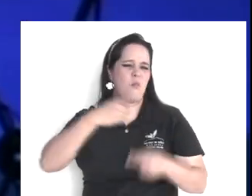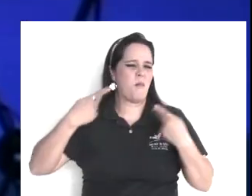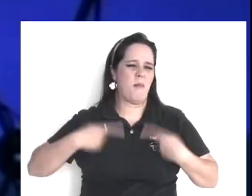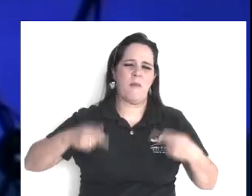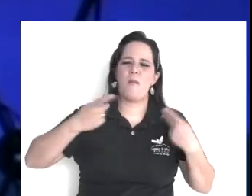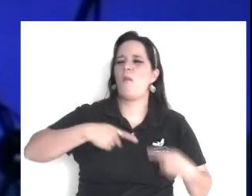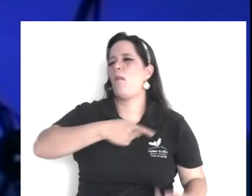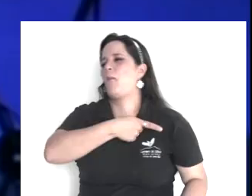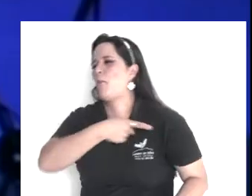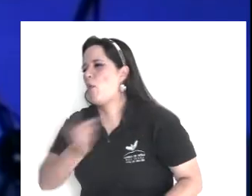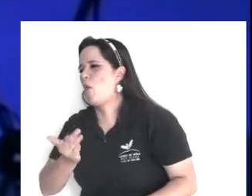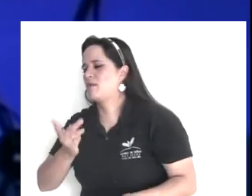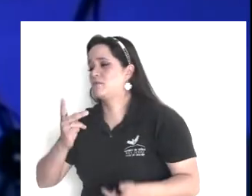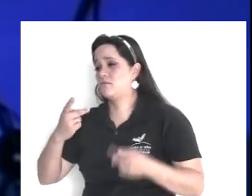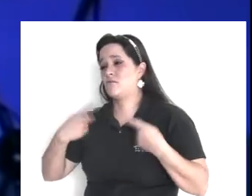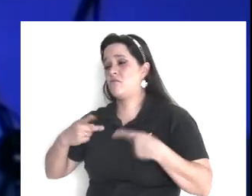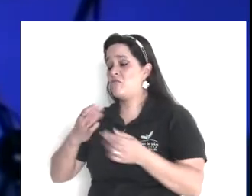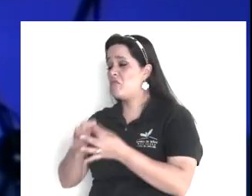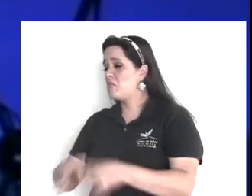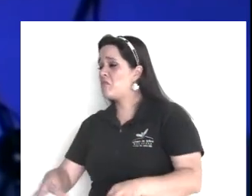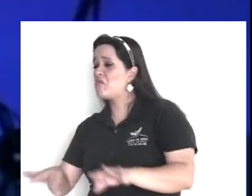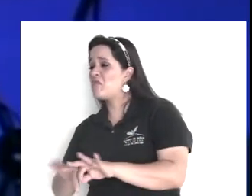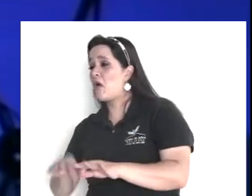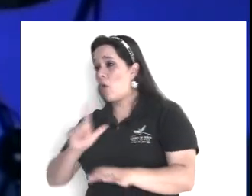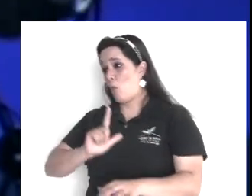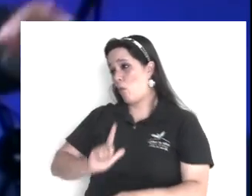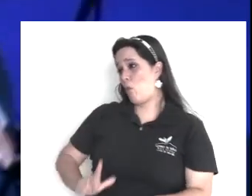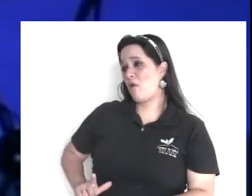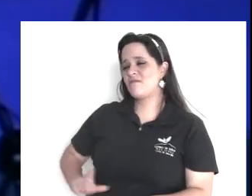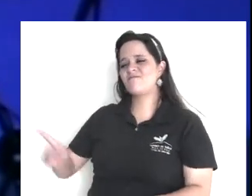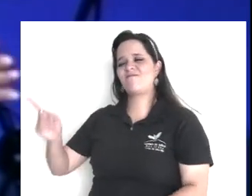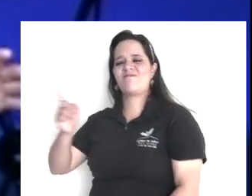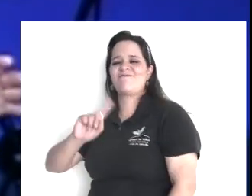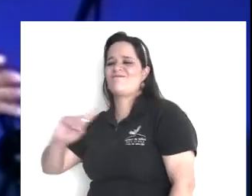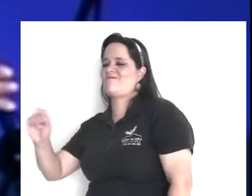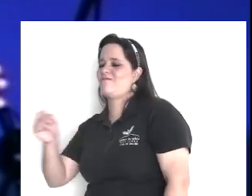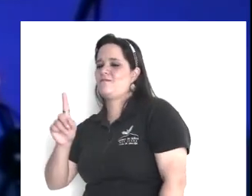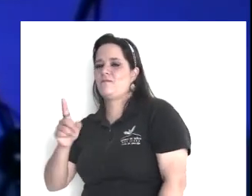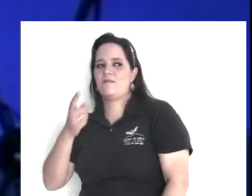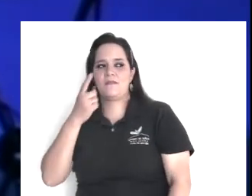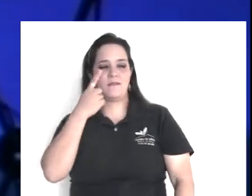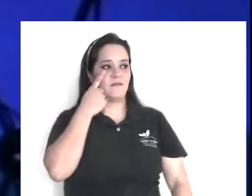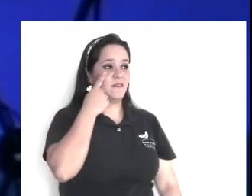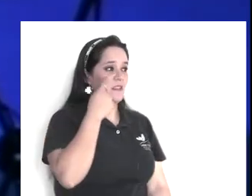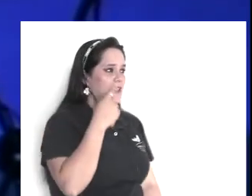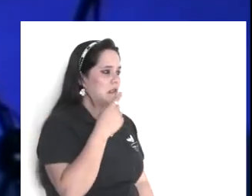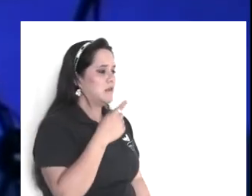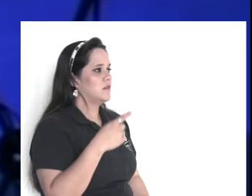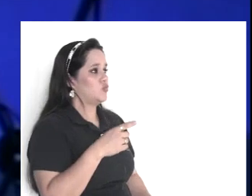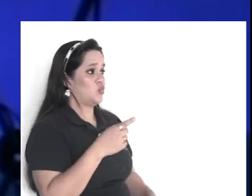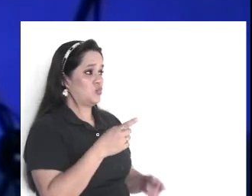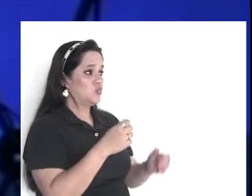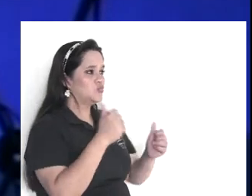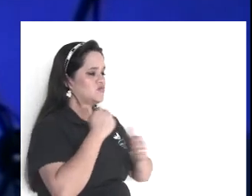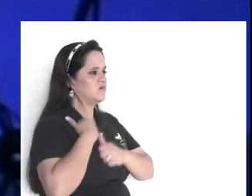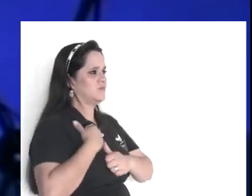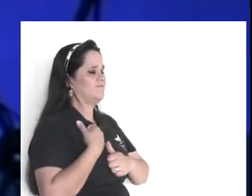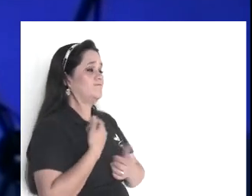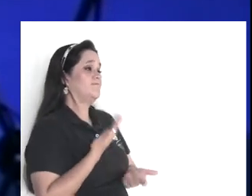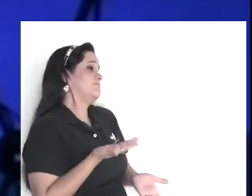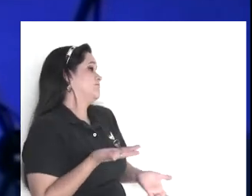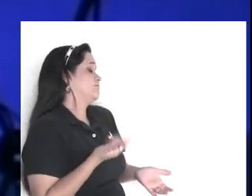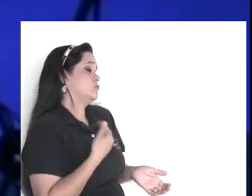saber la ley, los que no la saben, malditos son, y miren, aquí aparece Nicodemo, les dijo